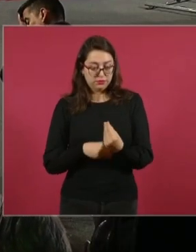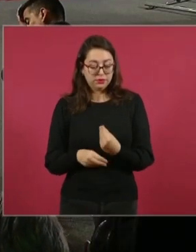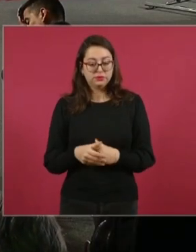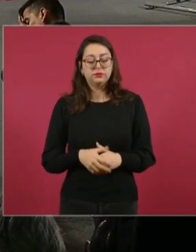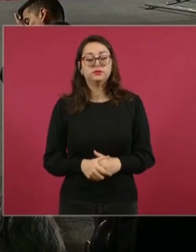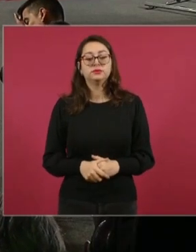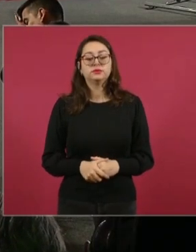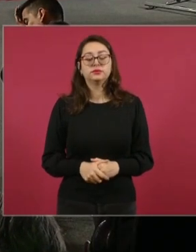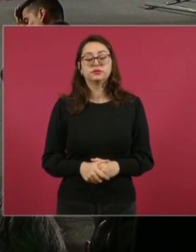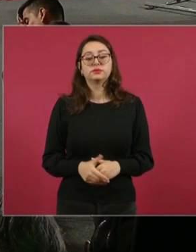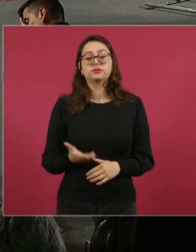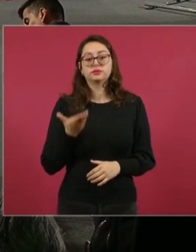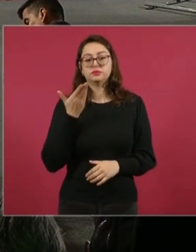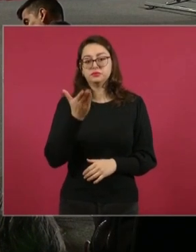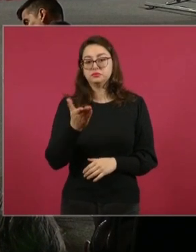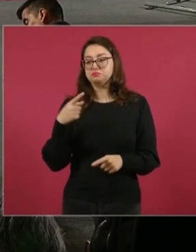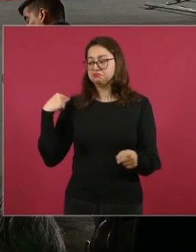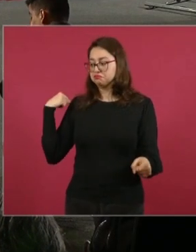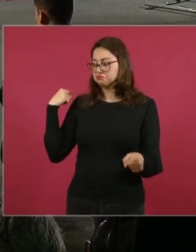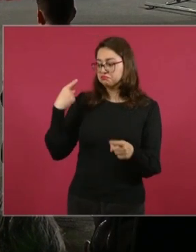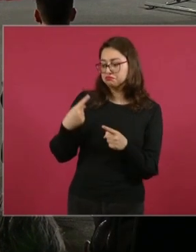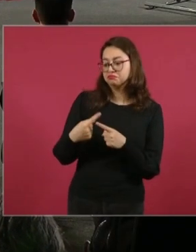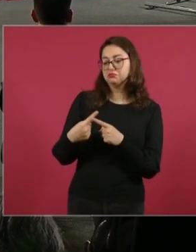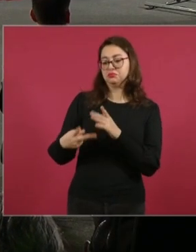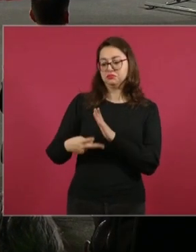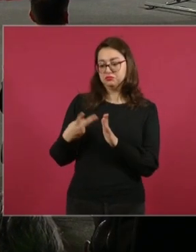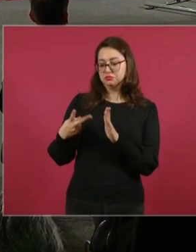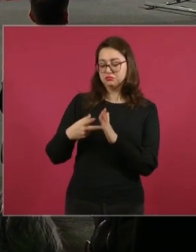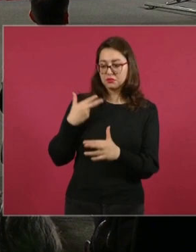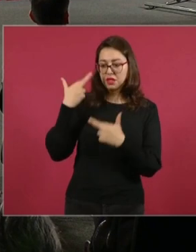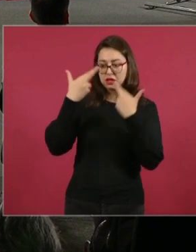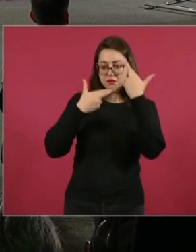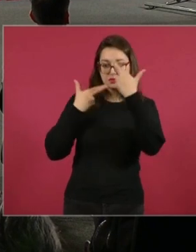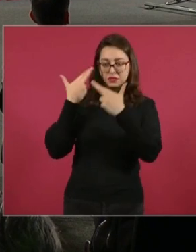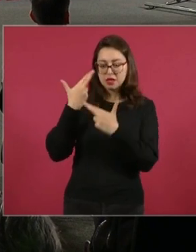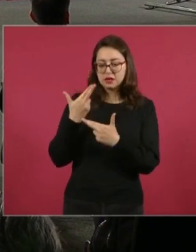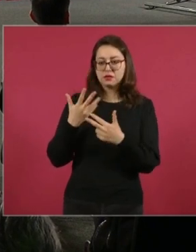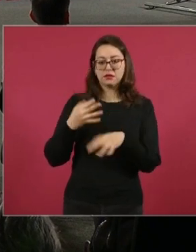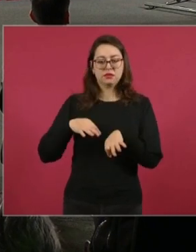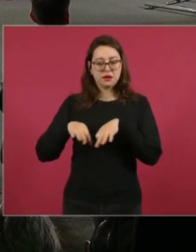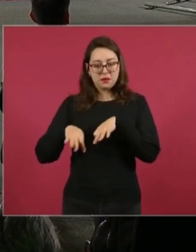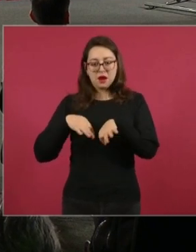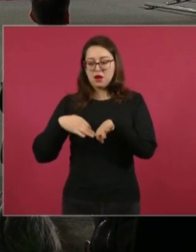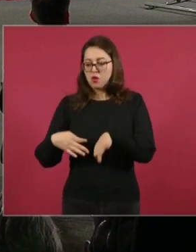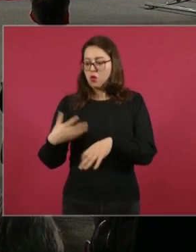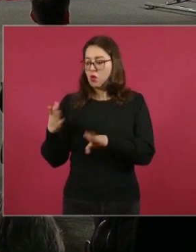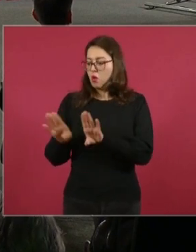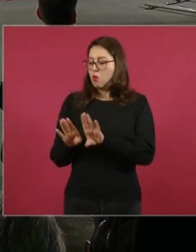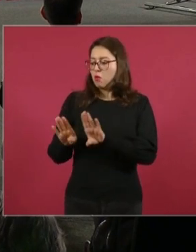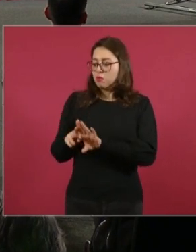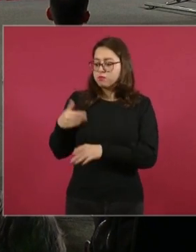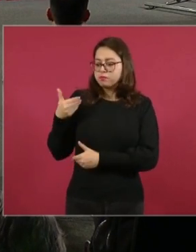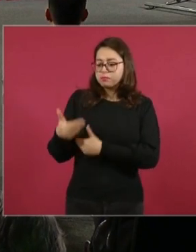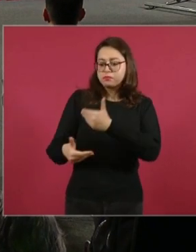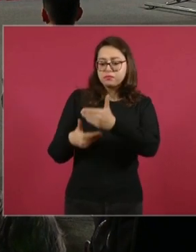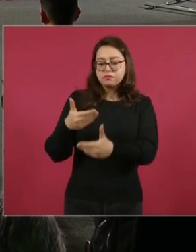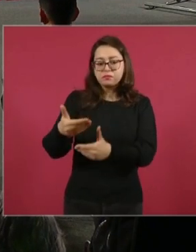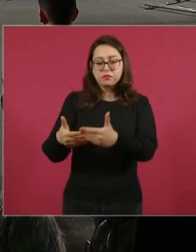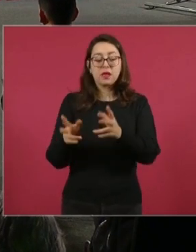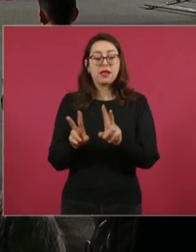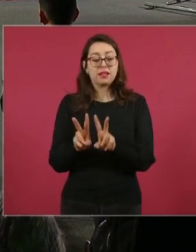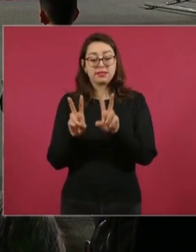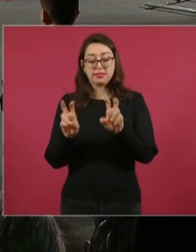haciendo algún revisionismo sobre los resultados muy importantes y relevantes de su administración en el tema económico, el asunto del